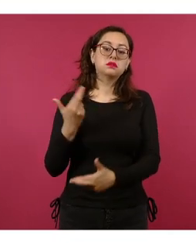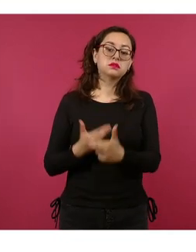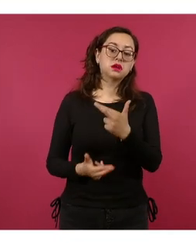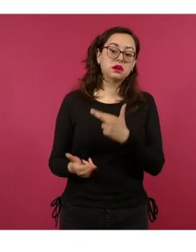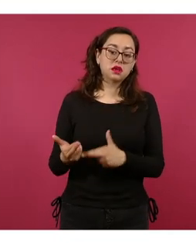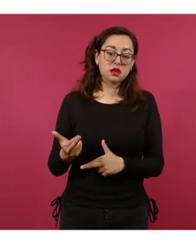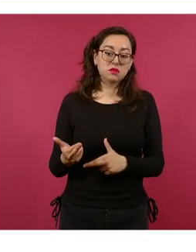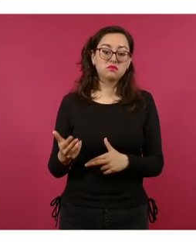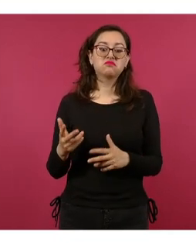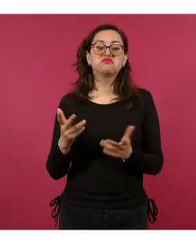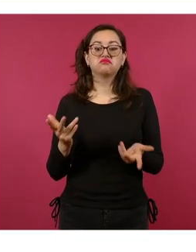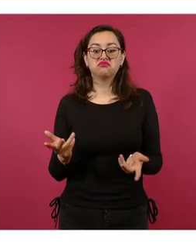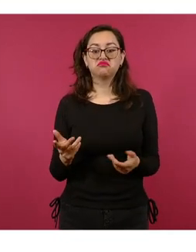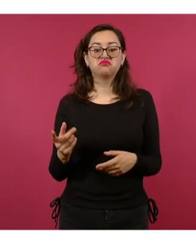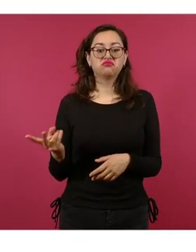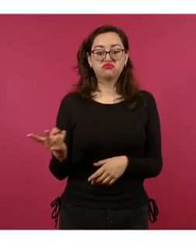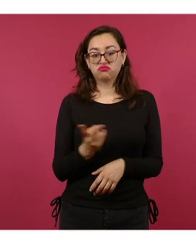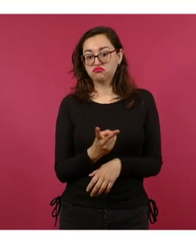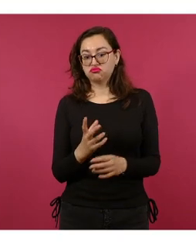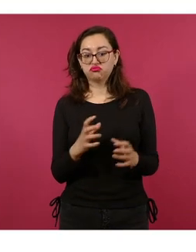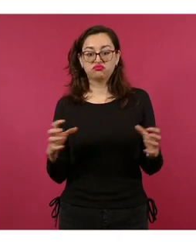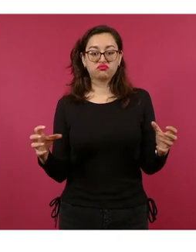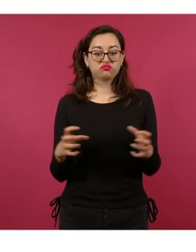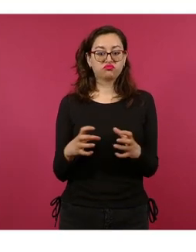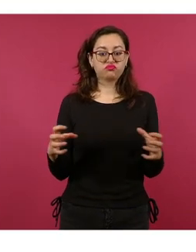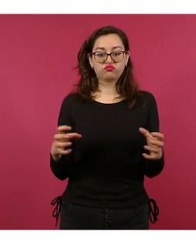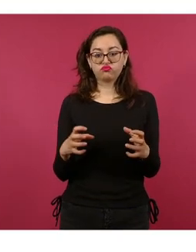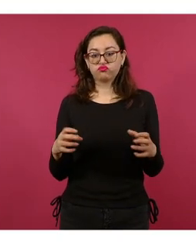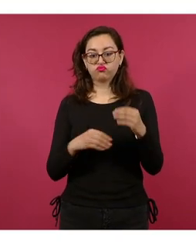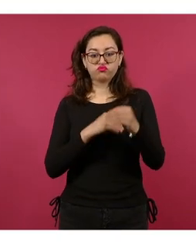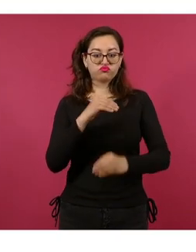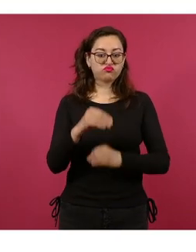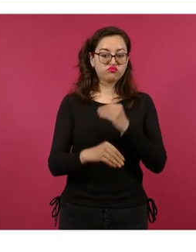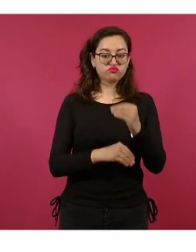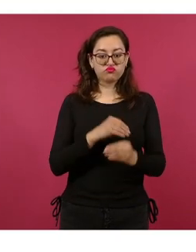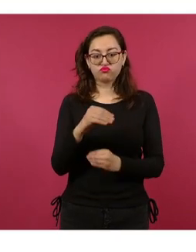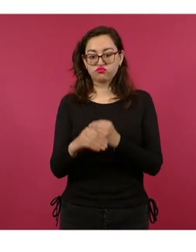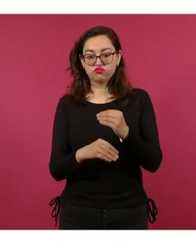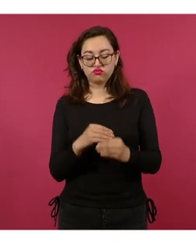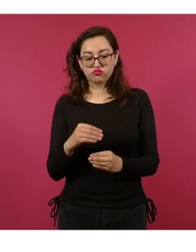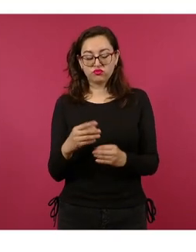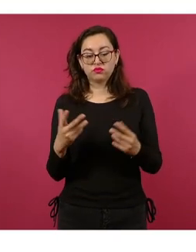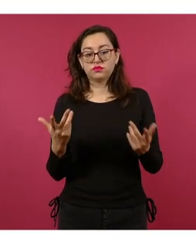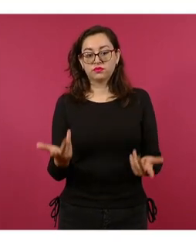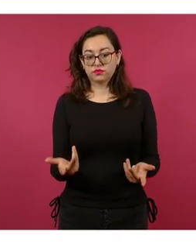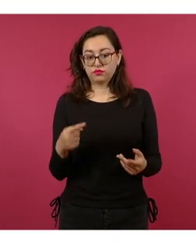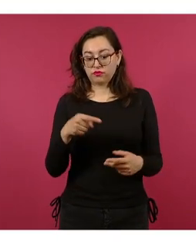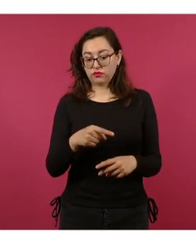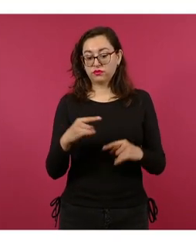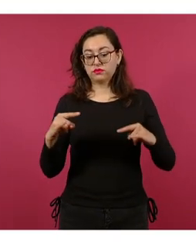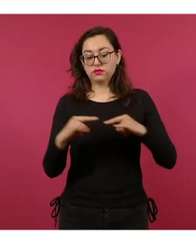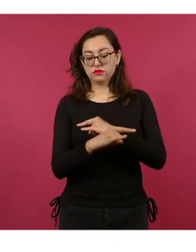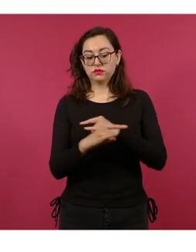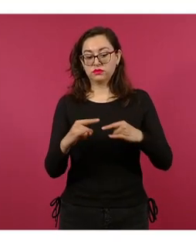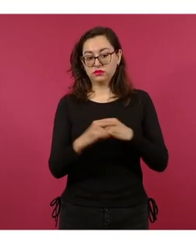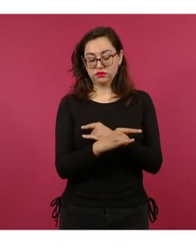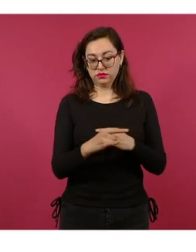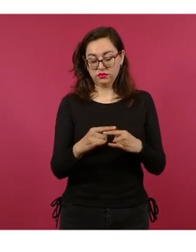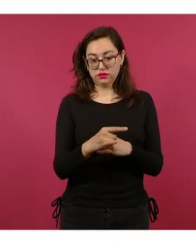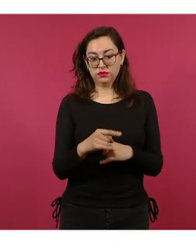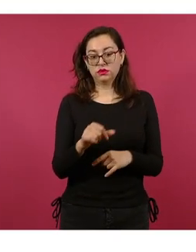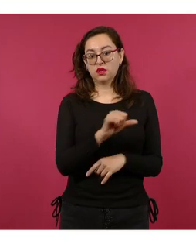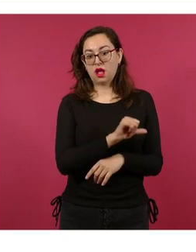esposa y el hoy detenido habrían discutido mientras se encontraban sobre la carretera internacional a Oaxaca en Izúcar de